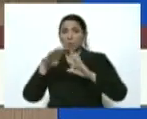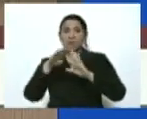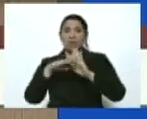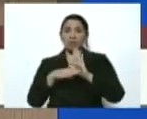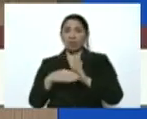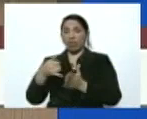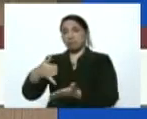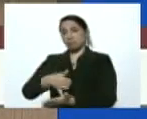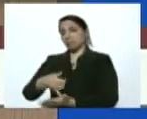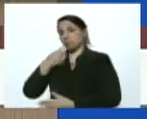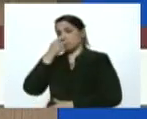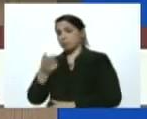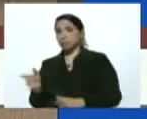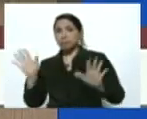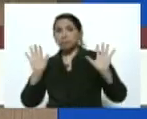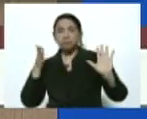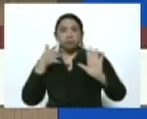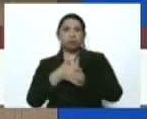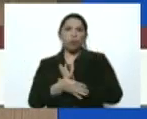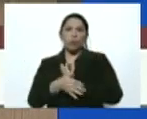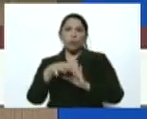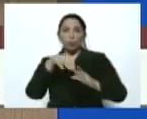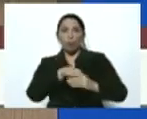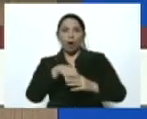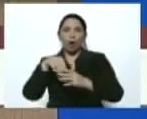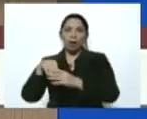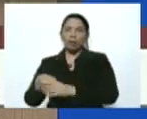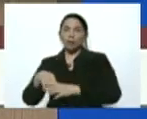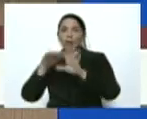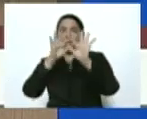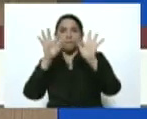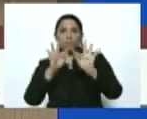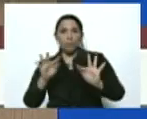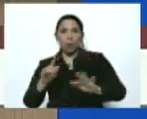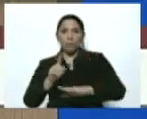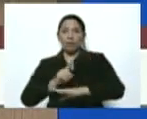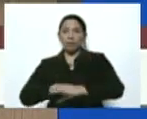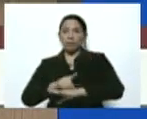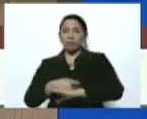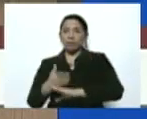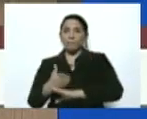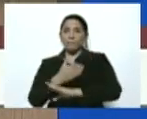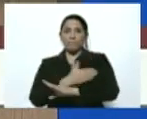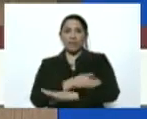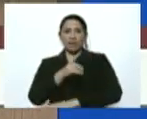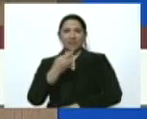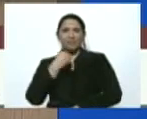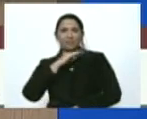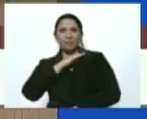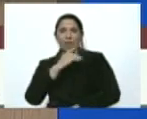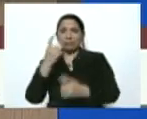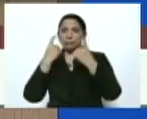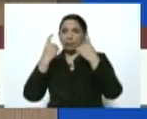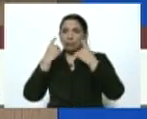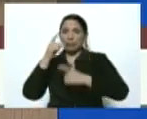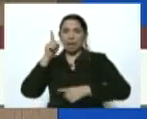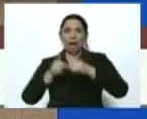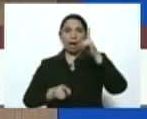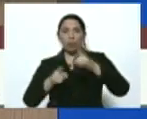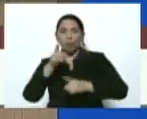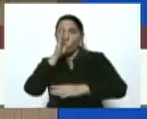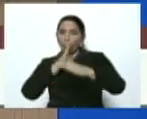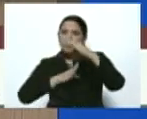relajamiento sobre la cuarentena de forma temprana este virus nos ha enseñado algo y es la humildad